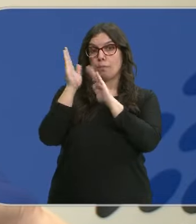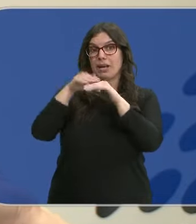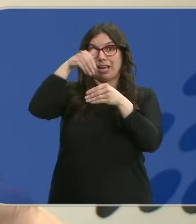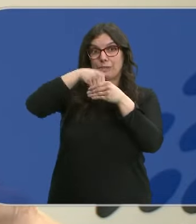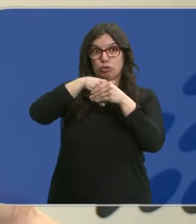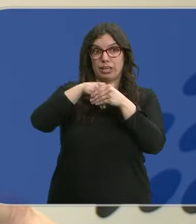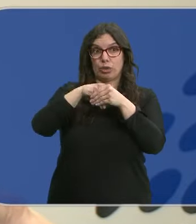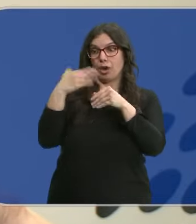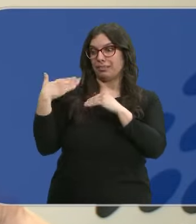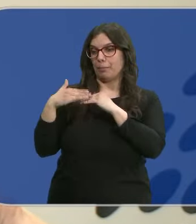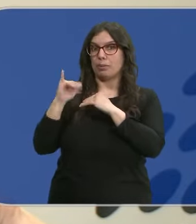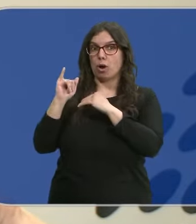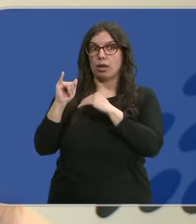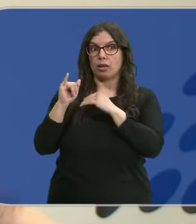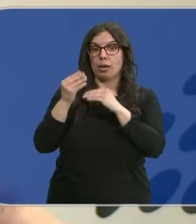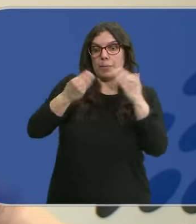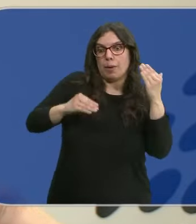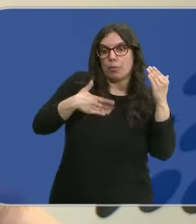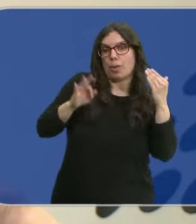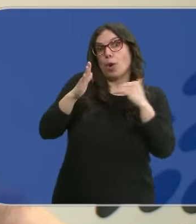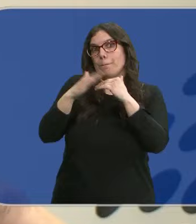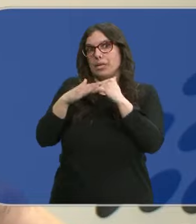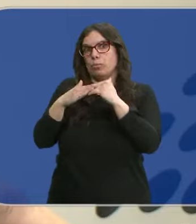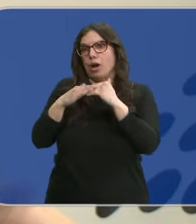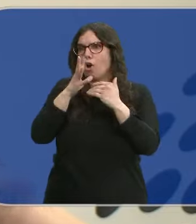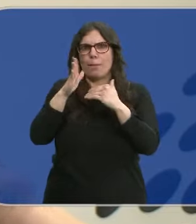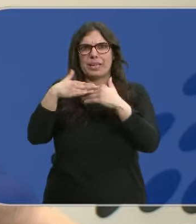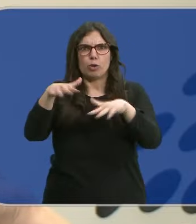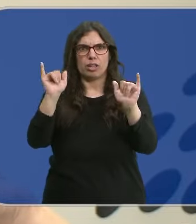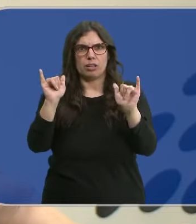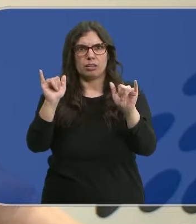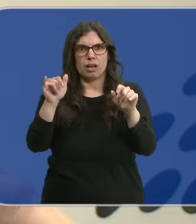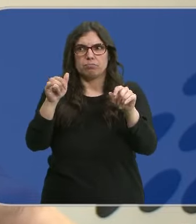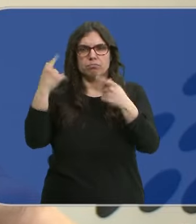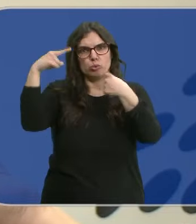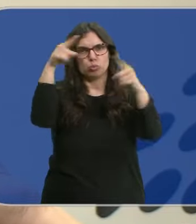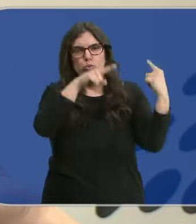bachillerato. Antes por lo menos había un mínimo. Tú podías ampliarlo pero había un mínimo. Pues ya ese mínimo ya no existe.